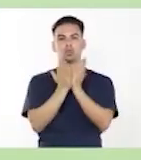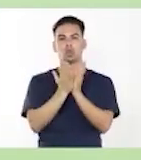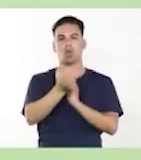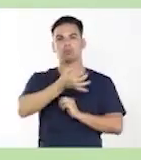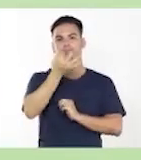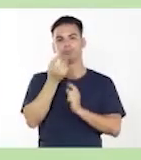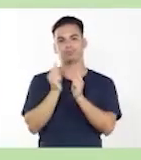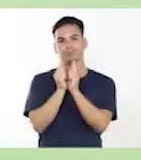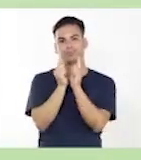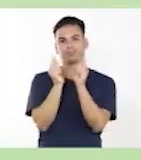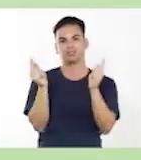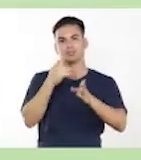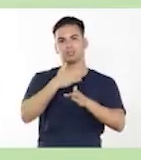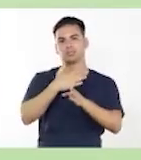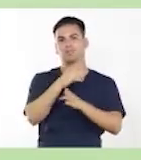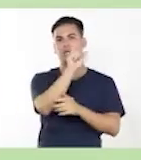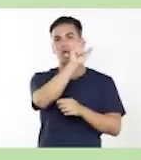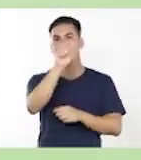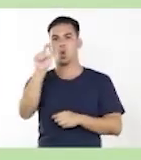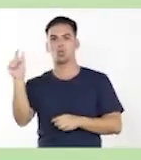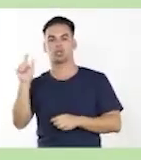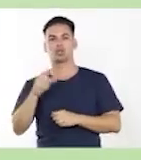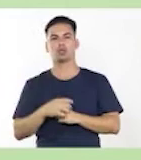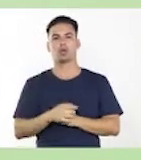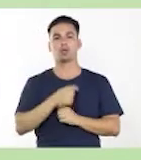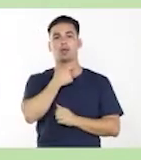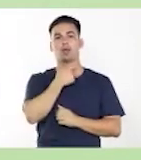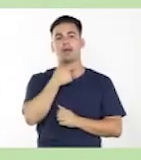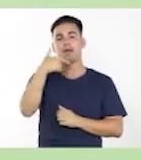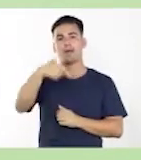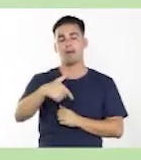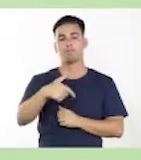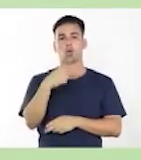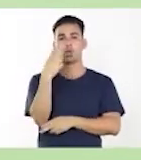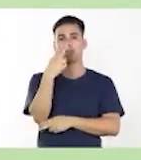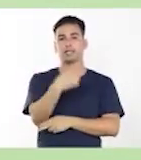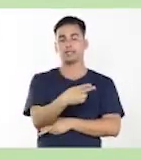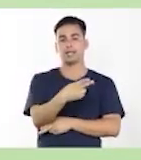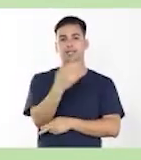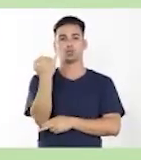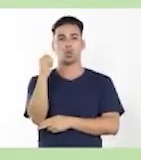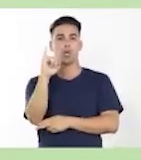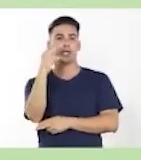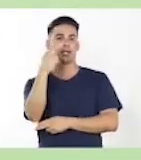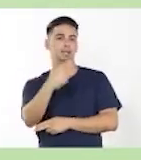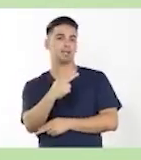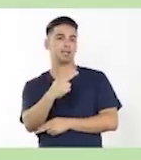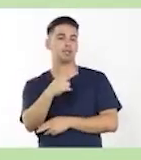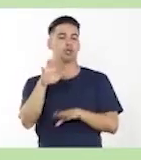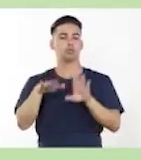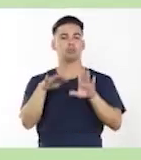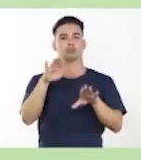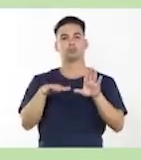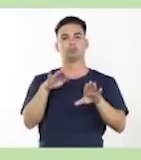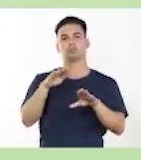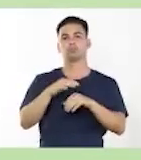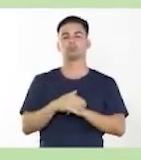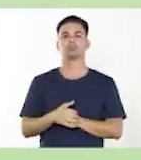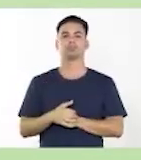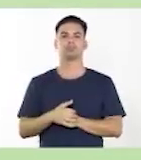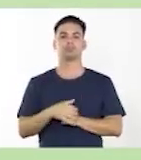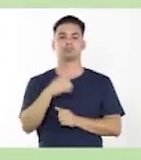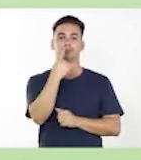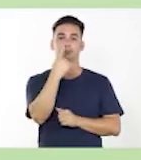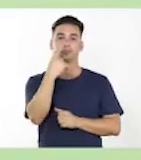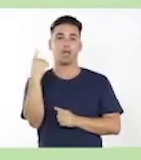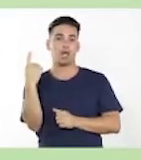complementos verbales, ustedes saben que está complemento directo, complemento indirecto y complemento circunstancial. Cada uno de ellos